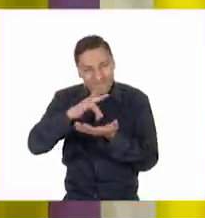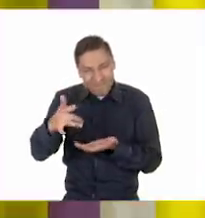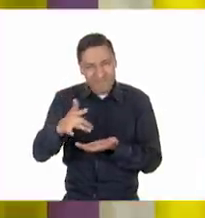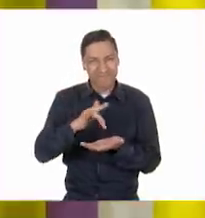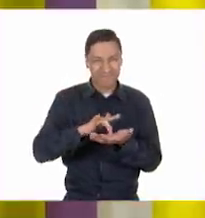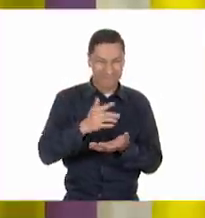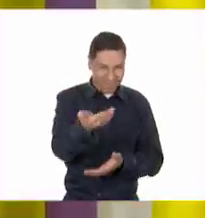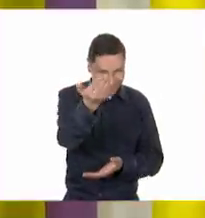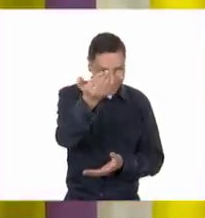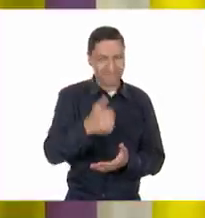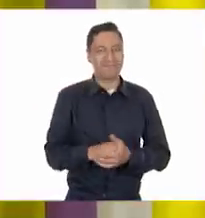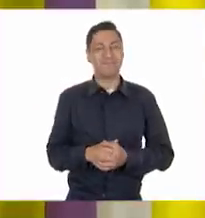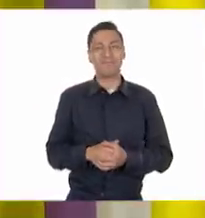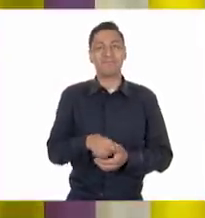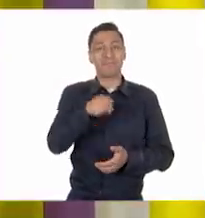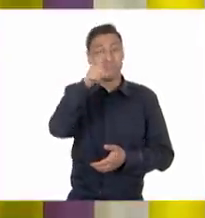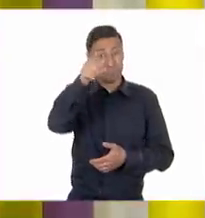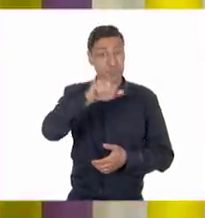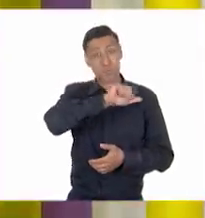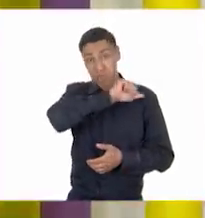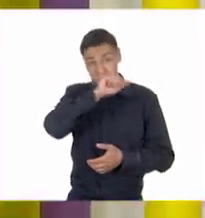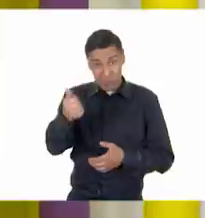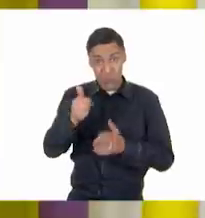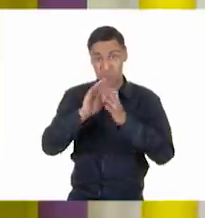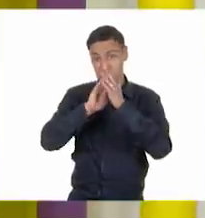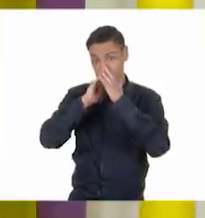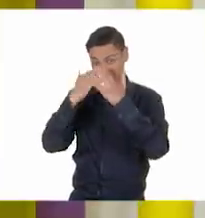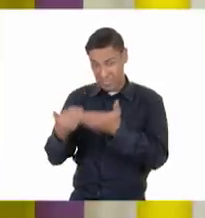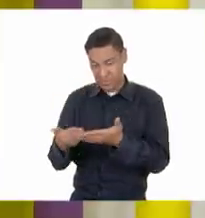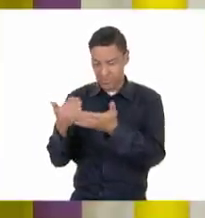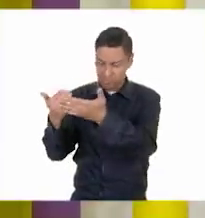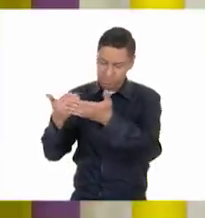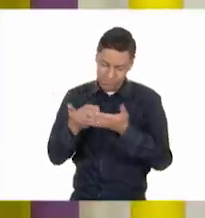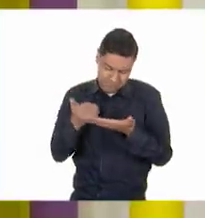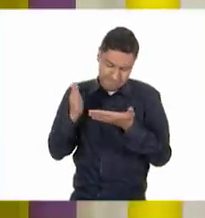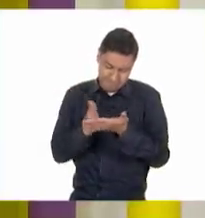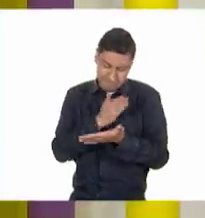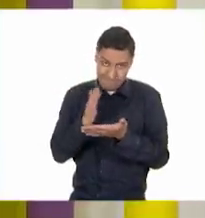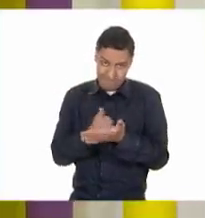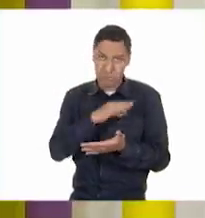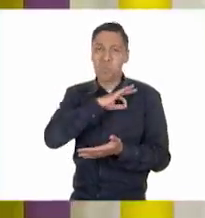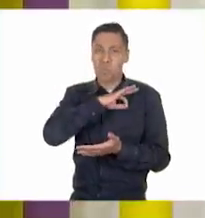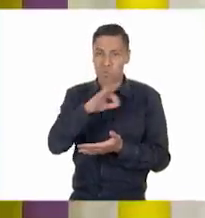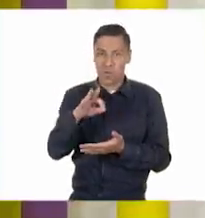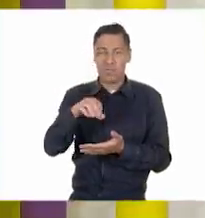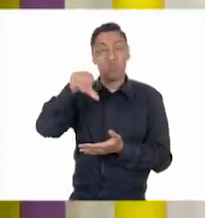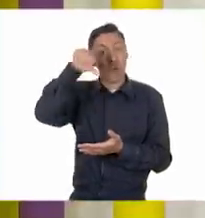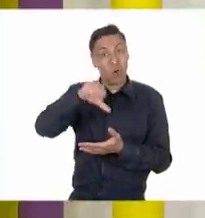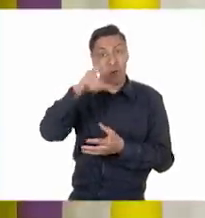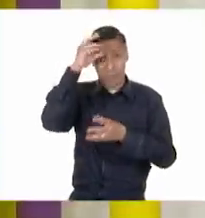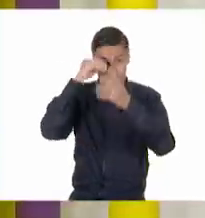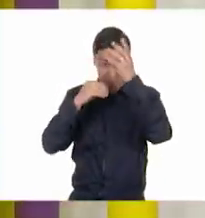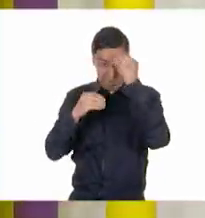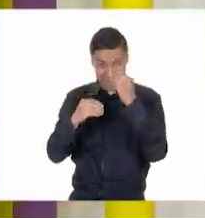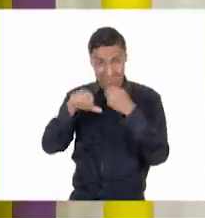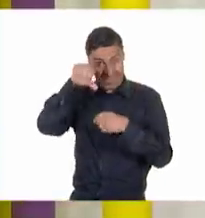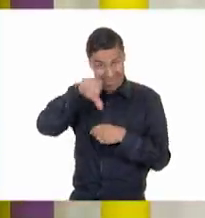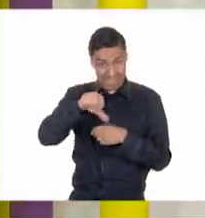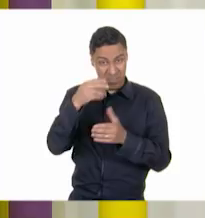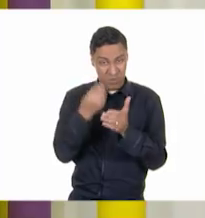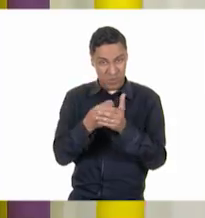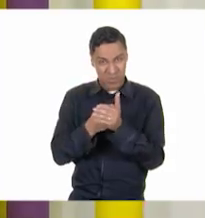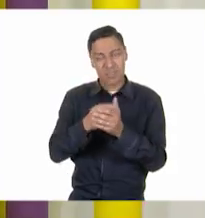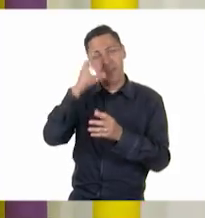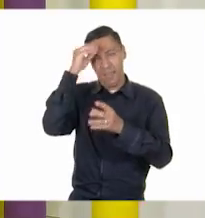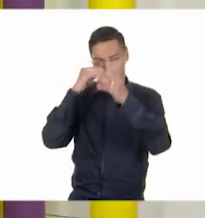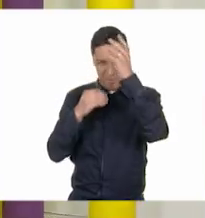Muy bien. Bueno, ahora, si te es posible, consulta otros libros y comenta el tema de hoy con tu familia. Si tienes la fortuna de hablar una lengua